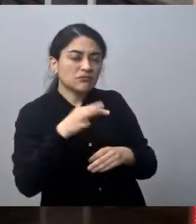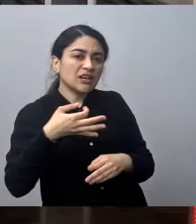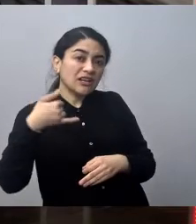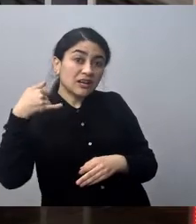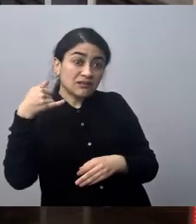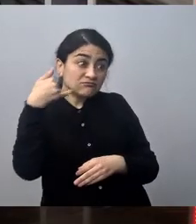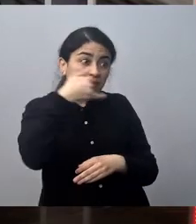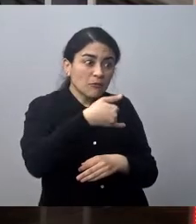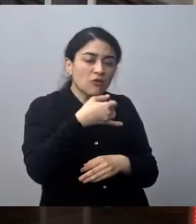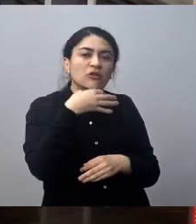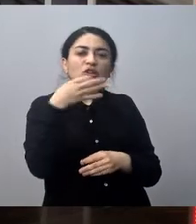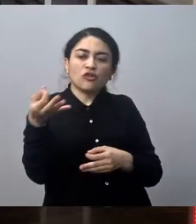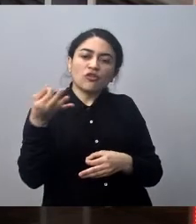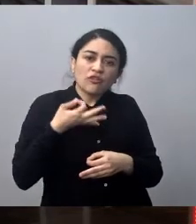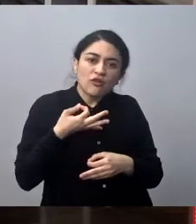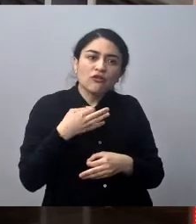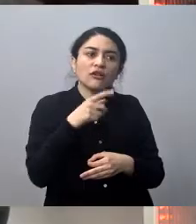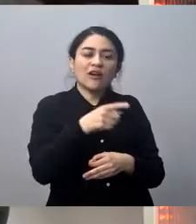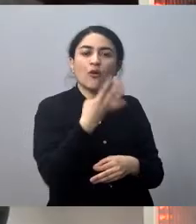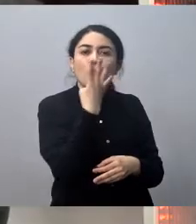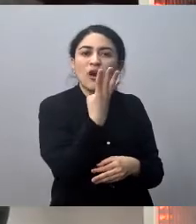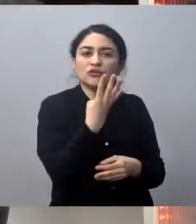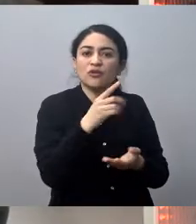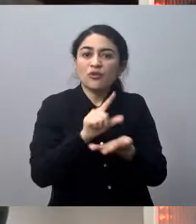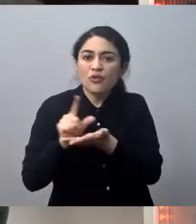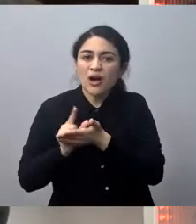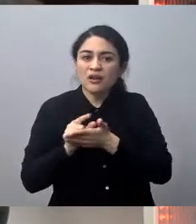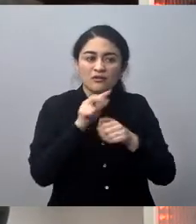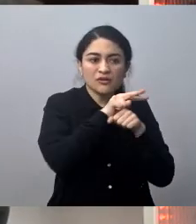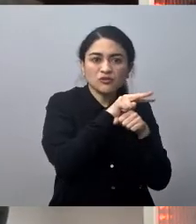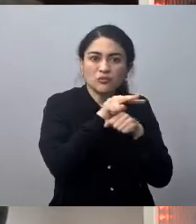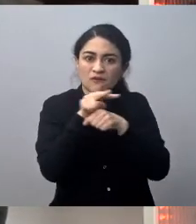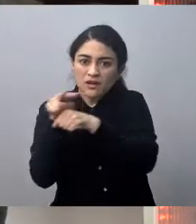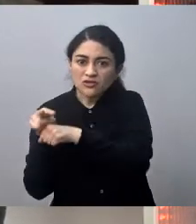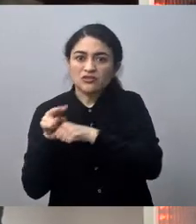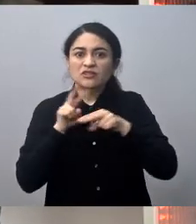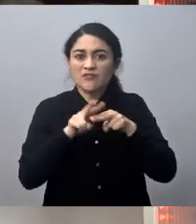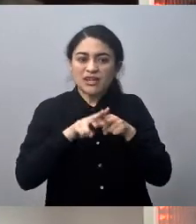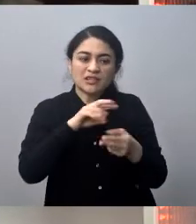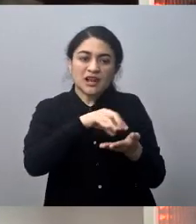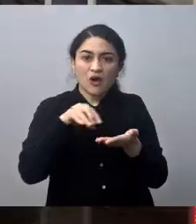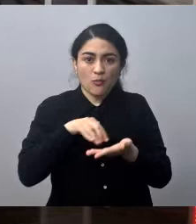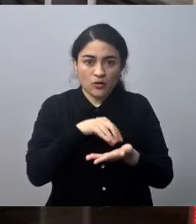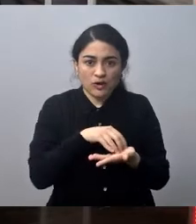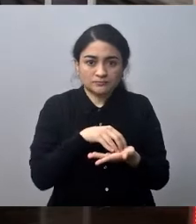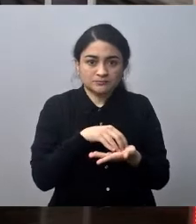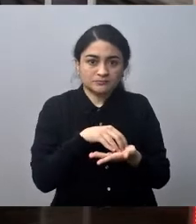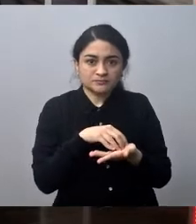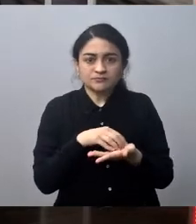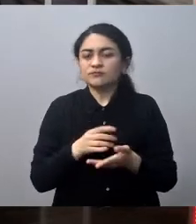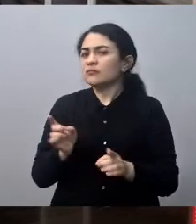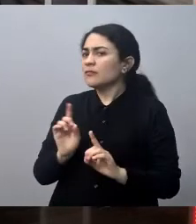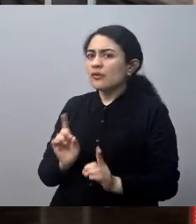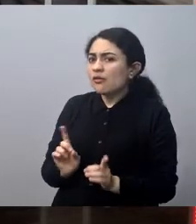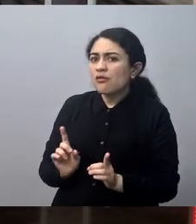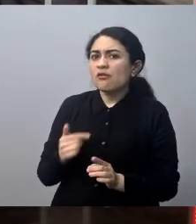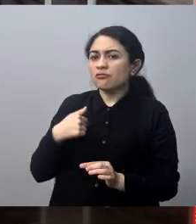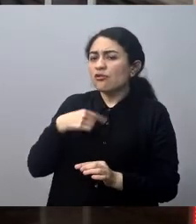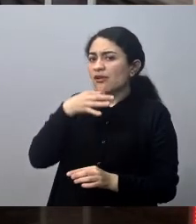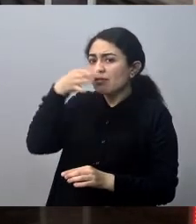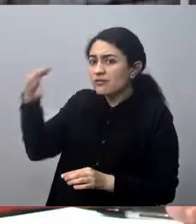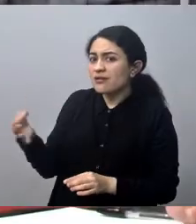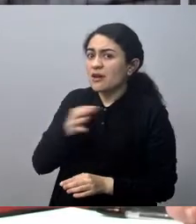que le había dicho que al menos cuatro estaciones de monitoreo se iban a instalar en la comuna. O sea, no, lo que pasa es que